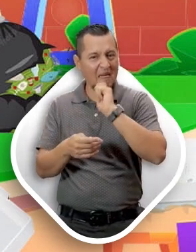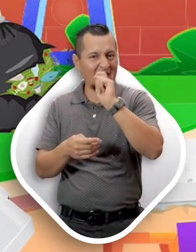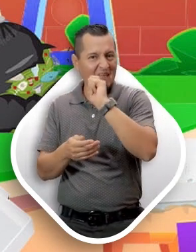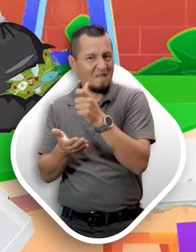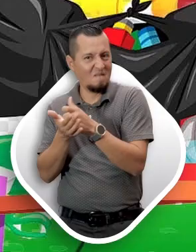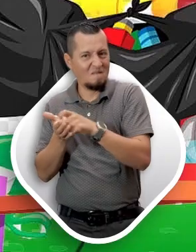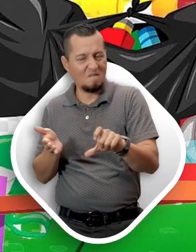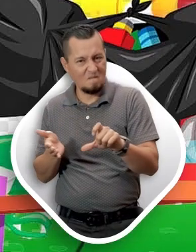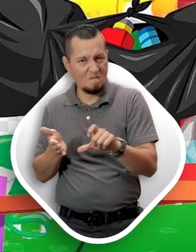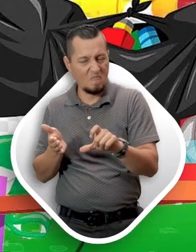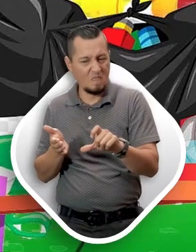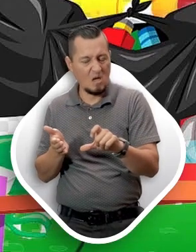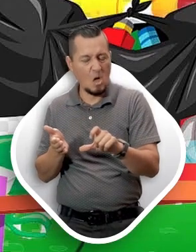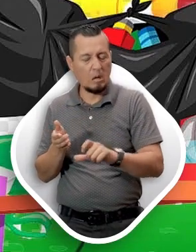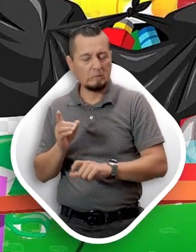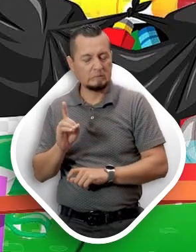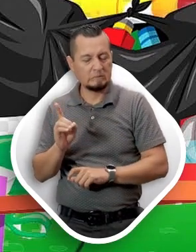paleta!